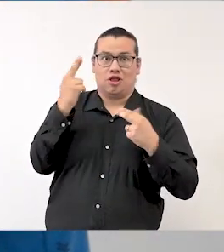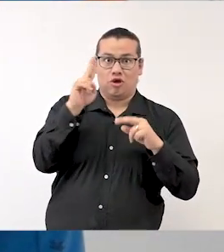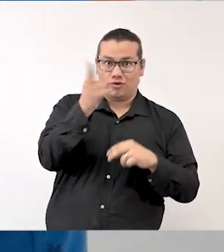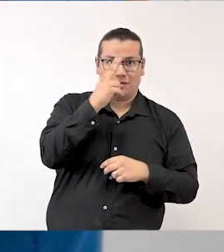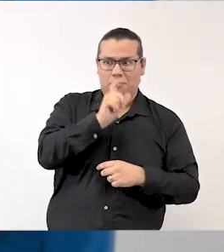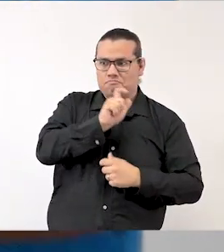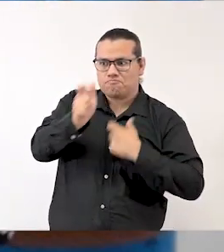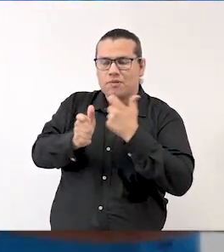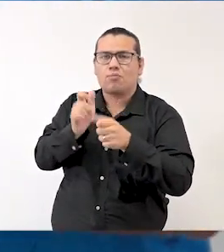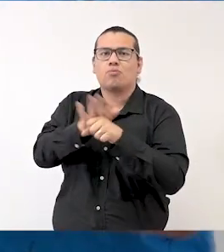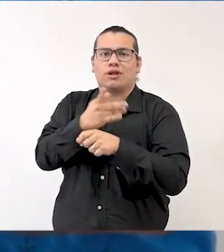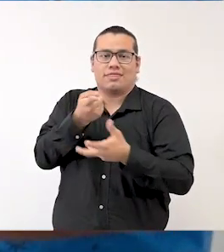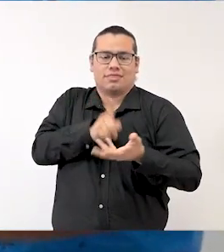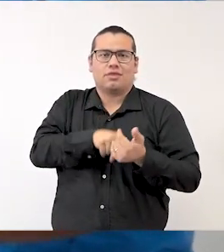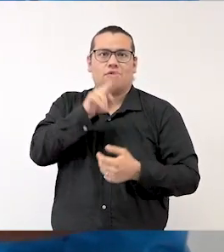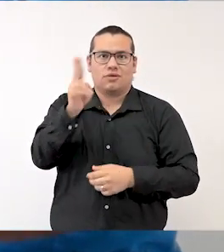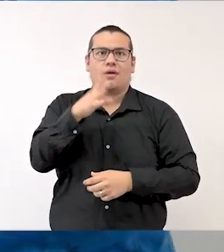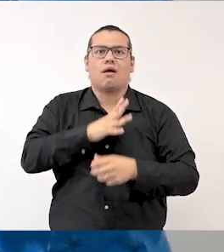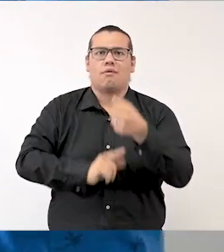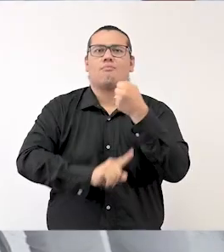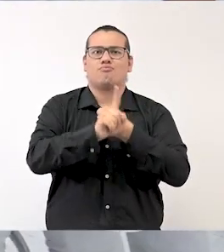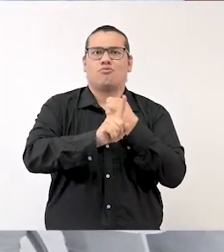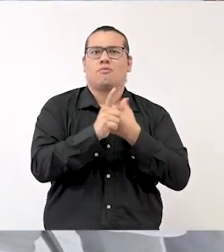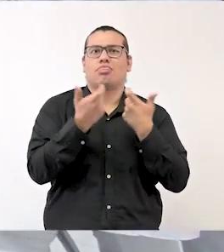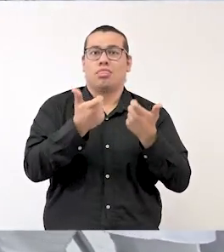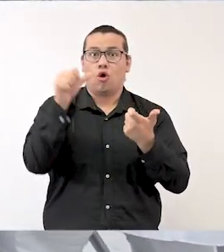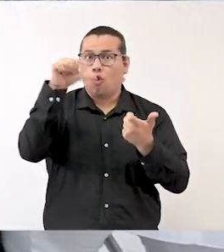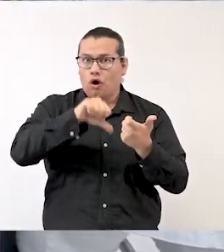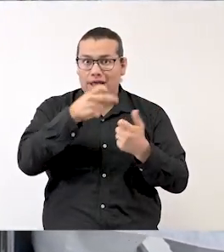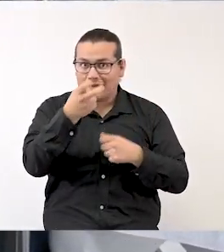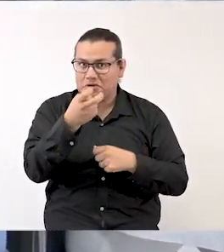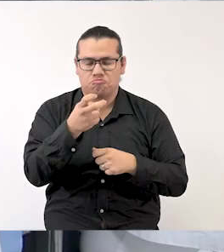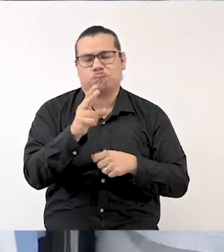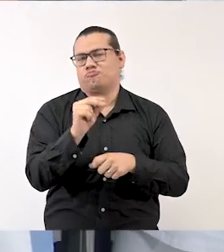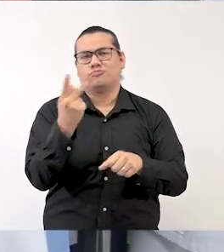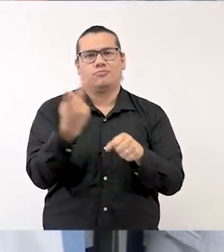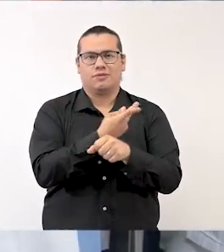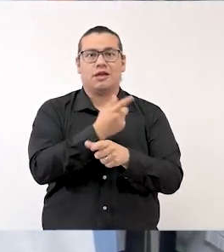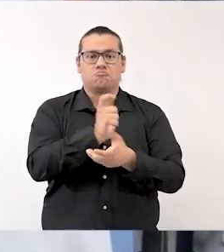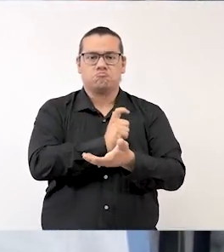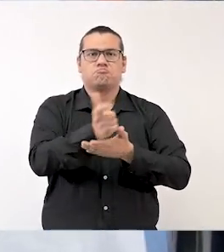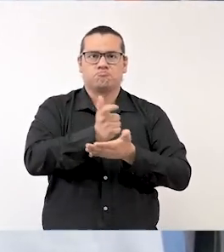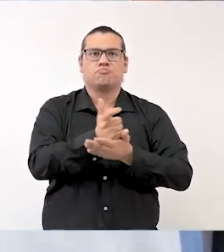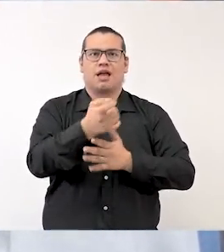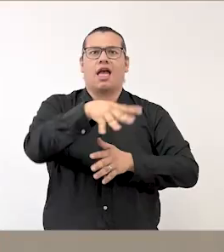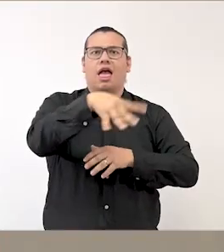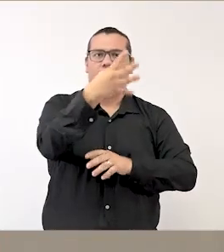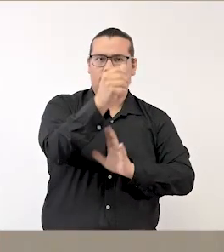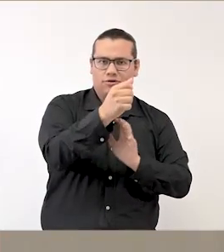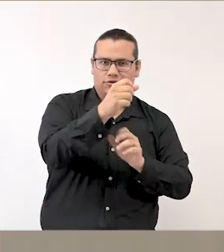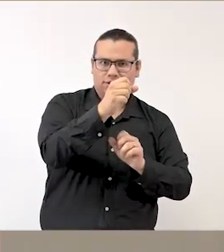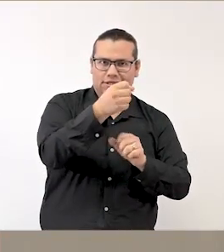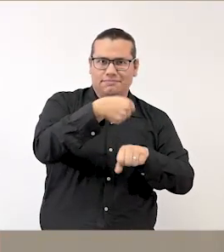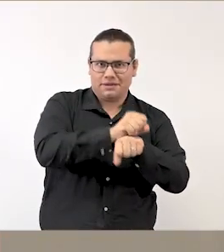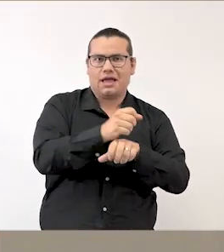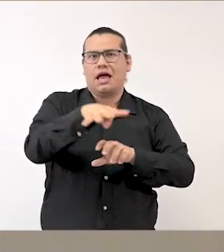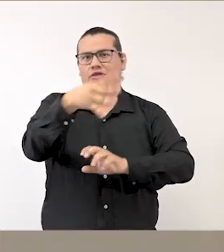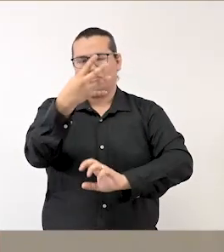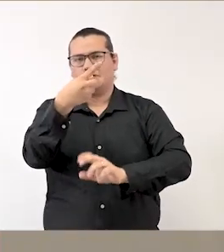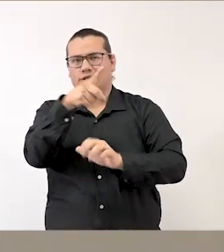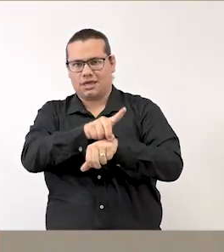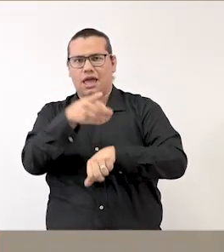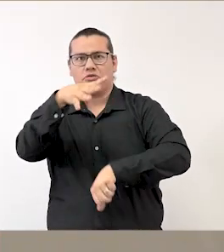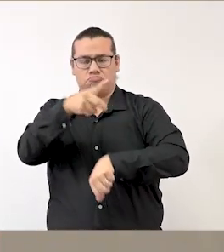financieros de la universidad. Hoy, eso ya no pasa. Los salarios se pagan puntualmente, catorcena con catorcena, y se está trabajando